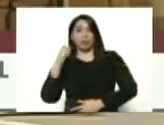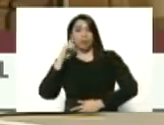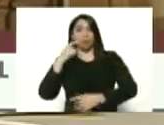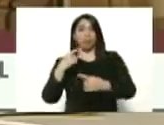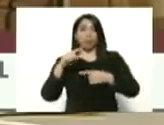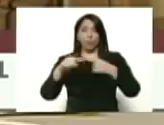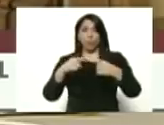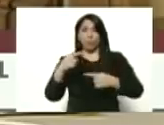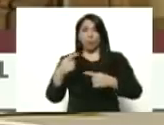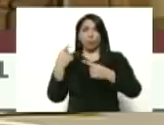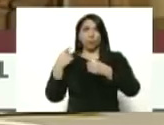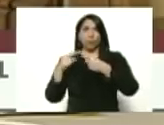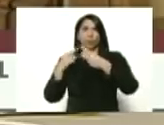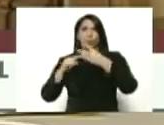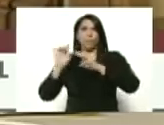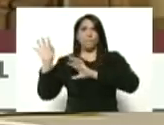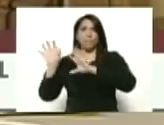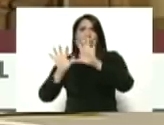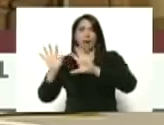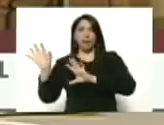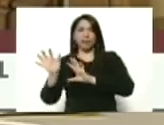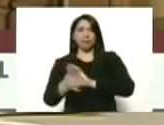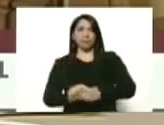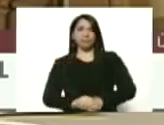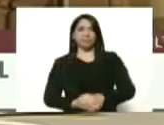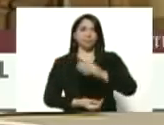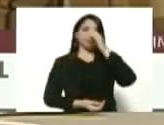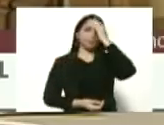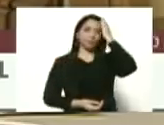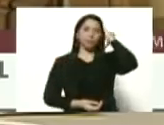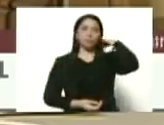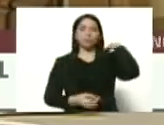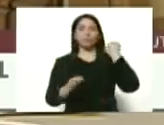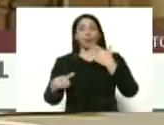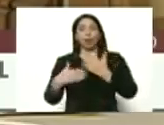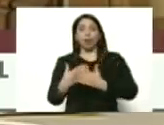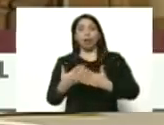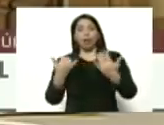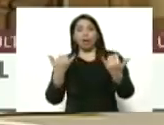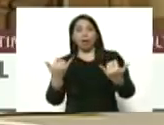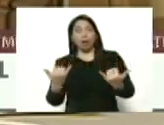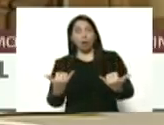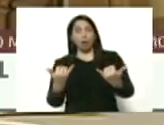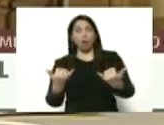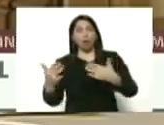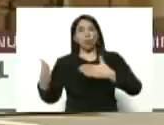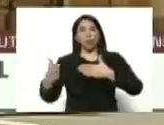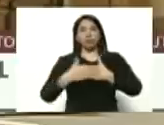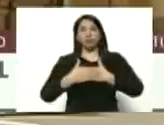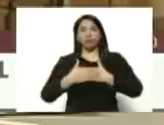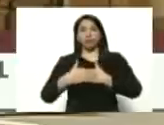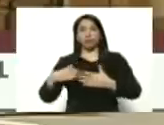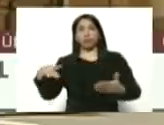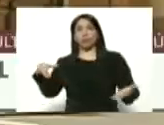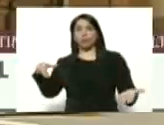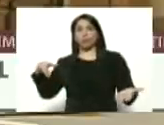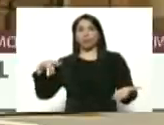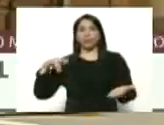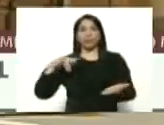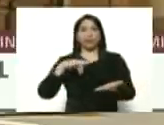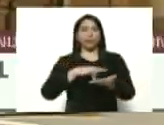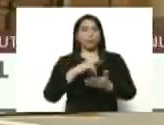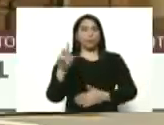otros países de origen, hasta el momento del cierre del espacio aéreo venezolano